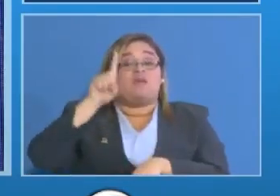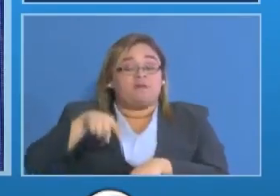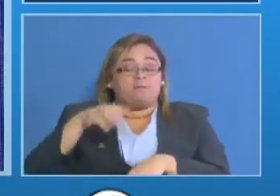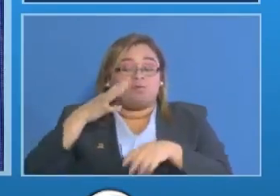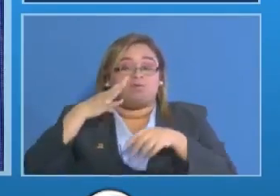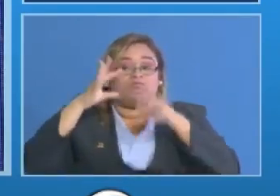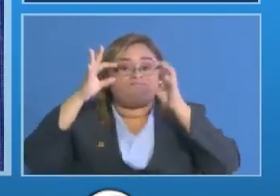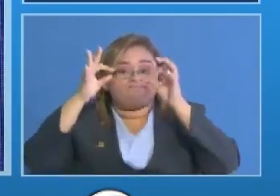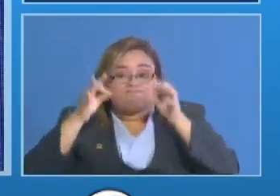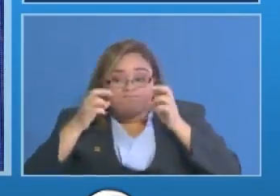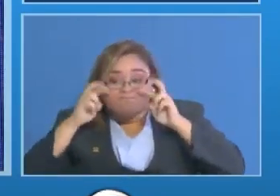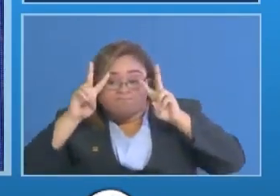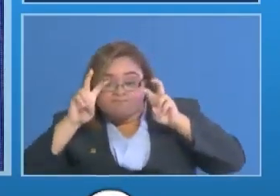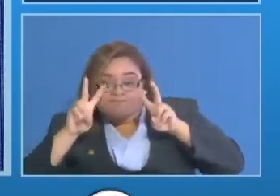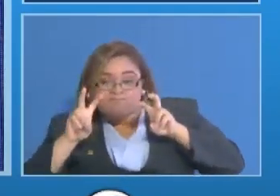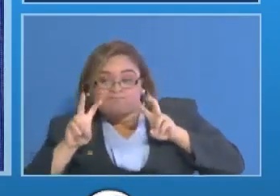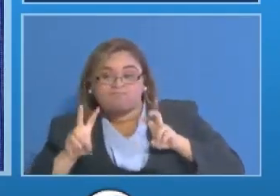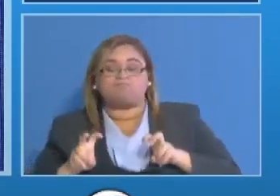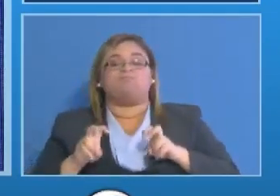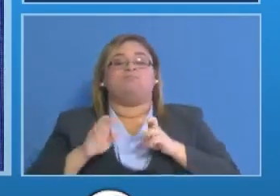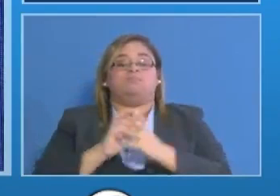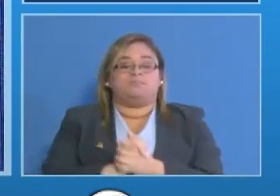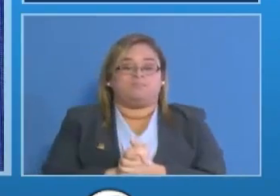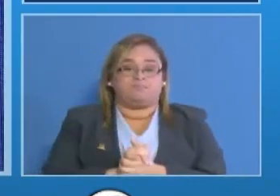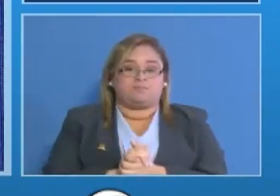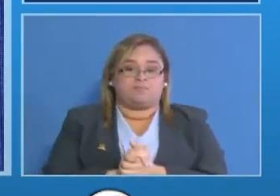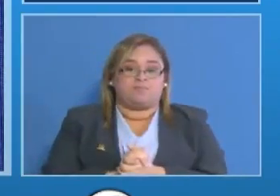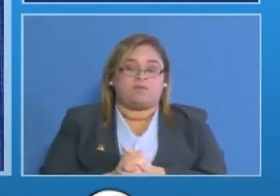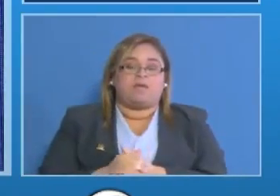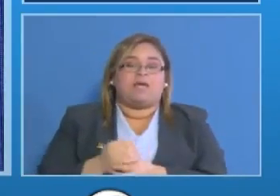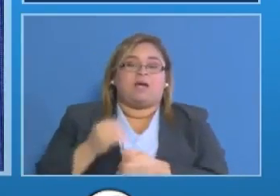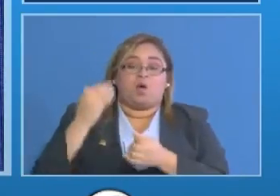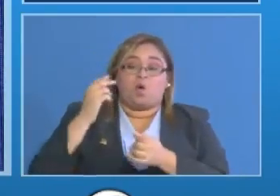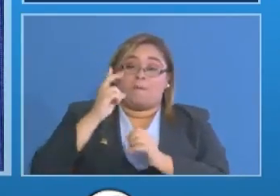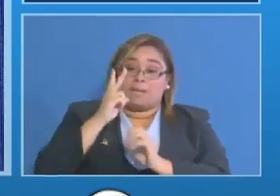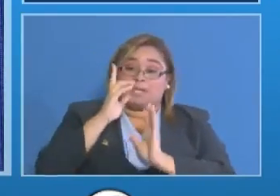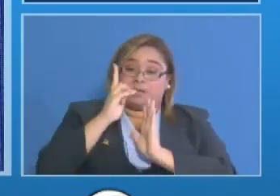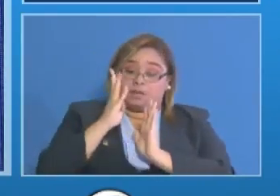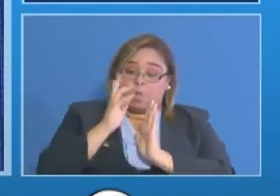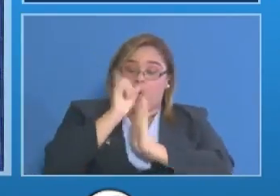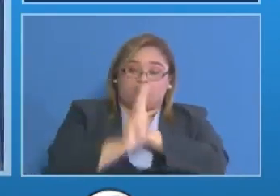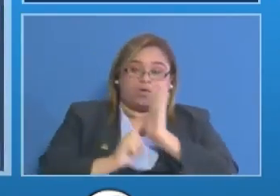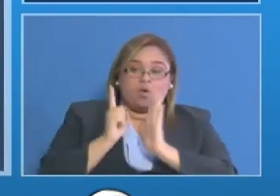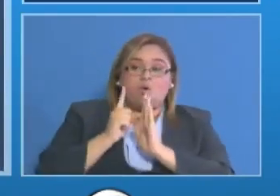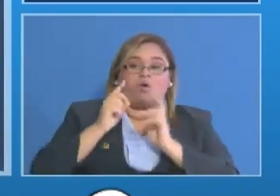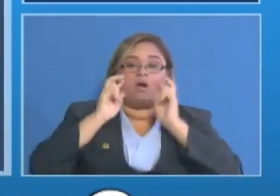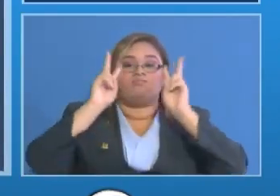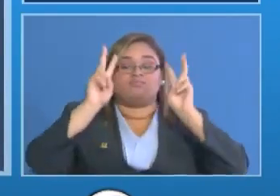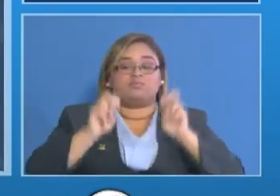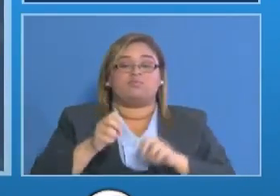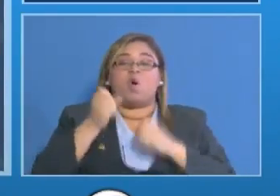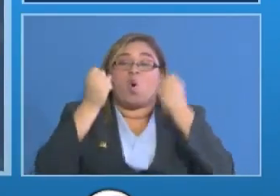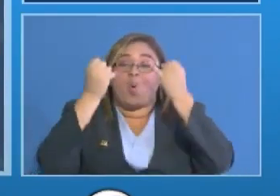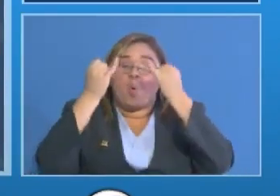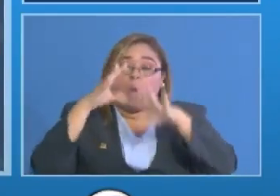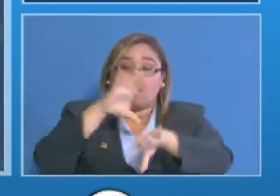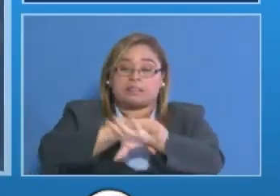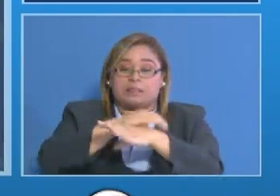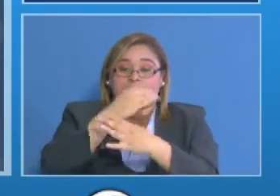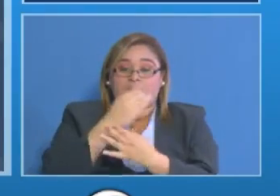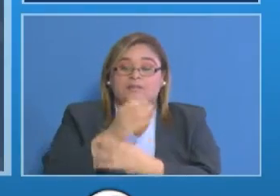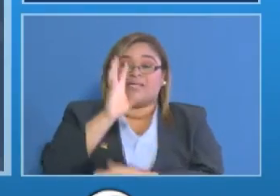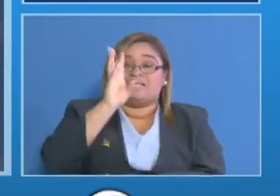en las acciones en las acciones últimas acciones policiales en las 24 horas se retuvieron 601